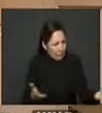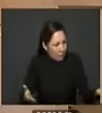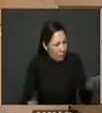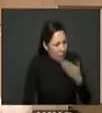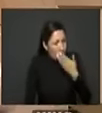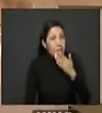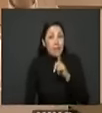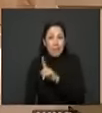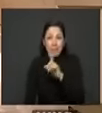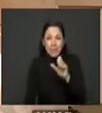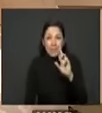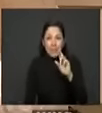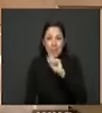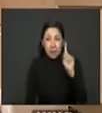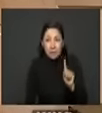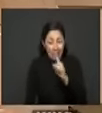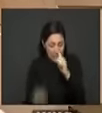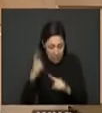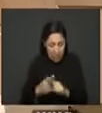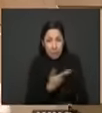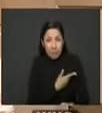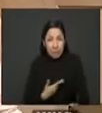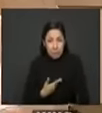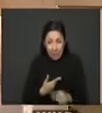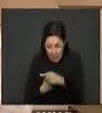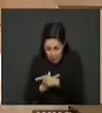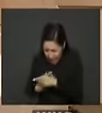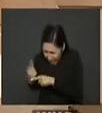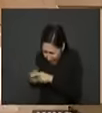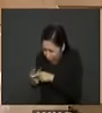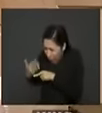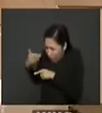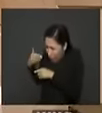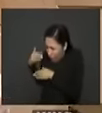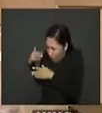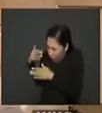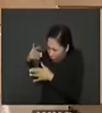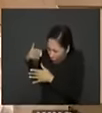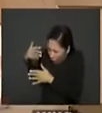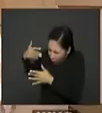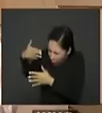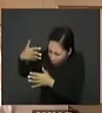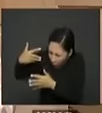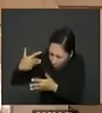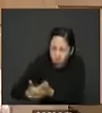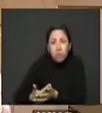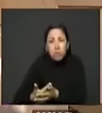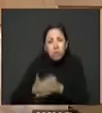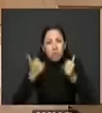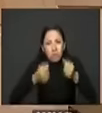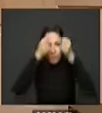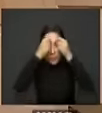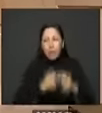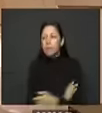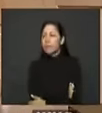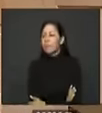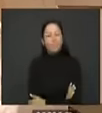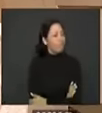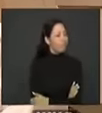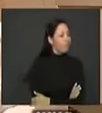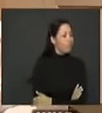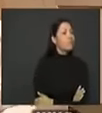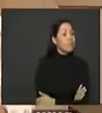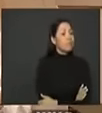Lleras Camargo y desde él hasta hoy la filosofía del Estado colombiano ha sido hay que llevar